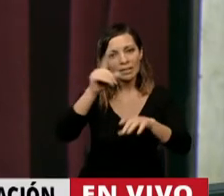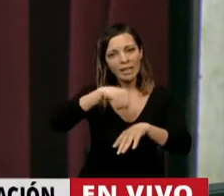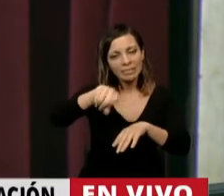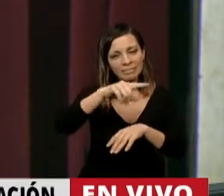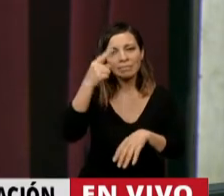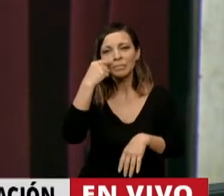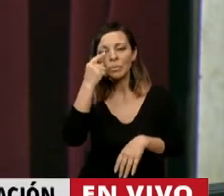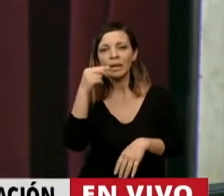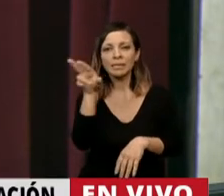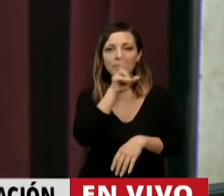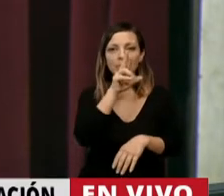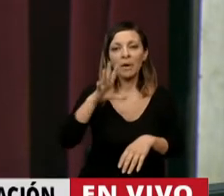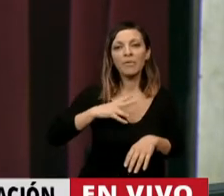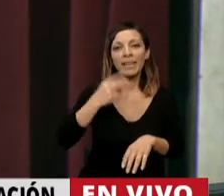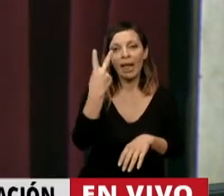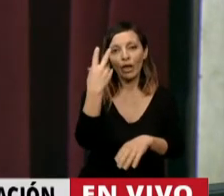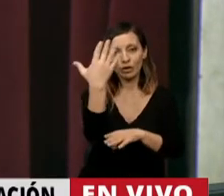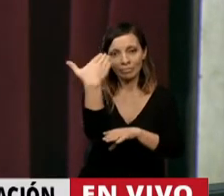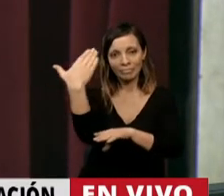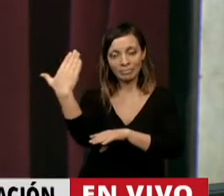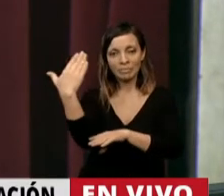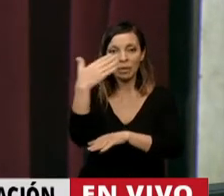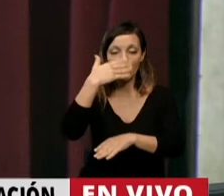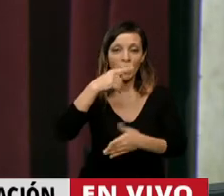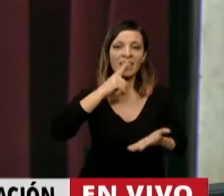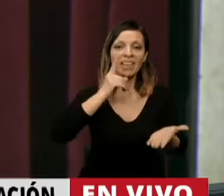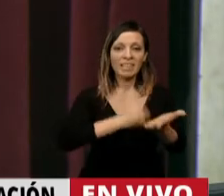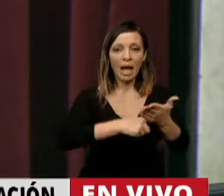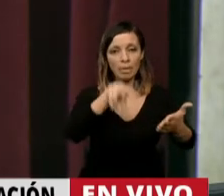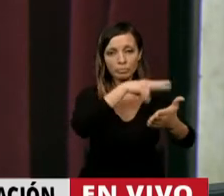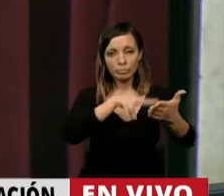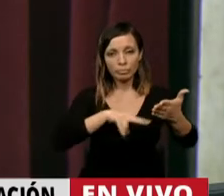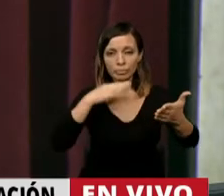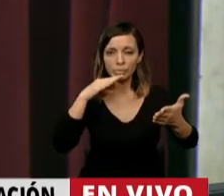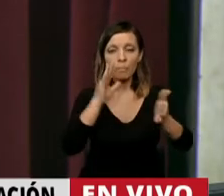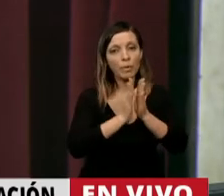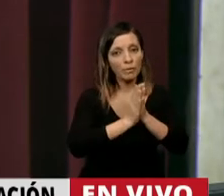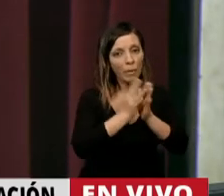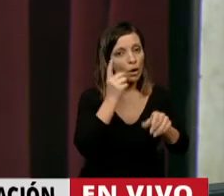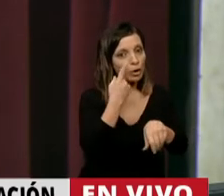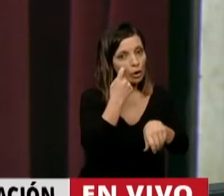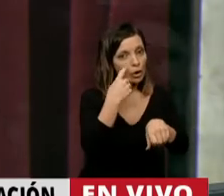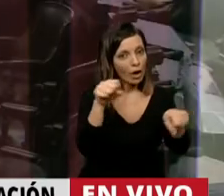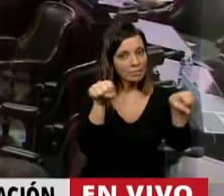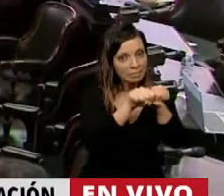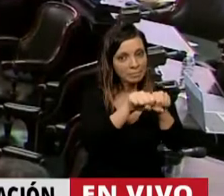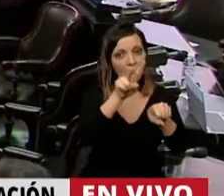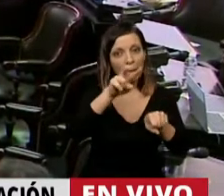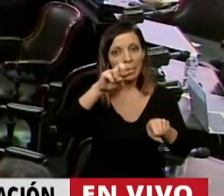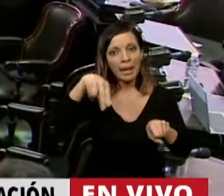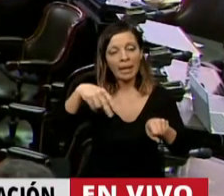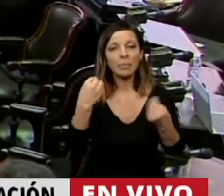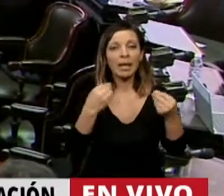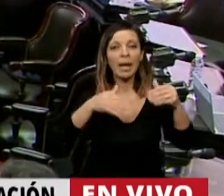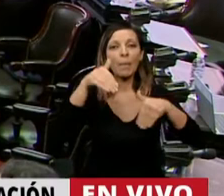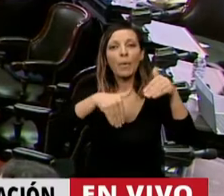diputadas que quedando dos oradores y después la lectura del dictamen, revisen el VPN porque la votación se va a hacer,